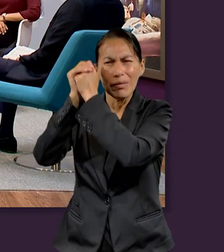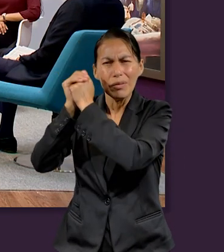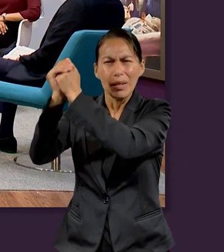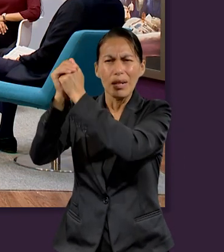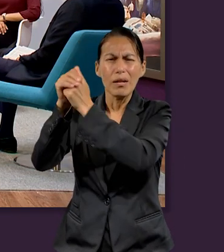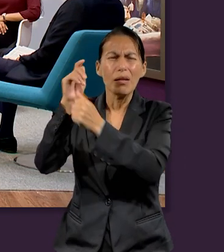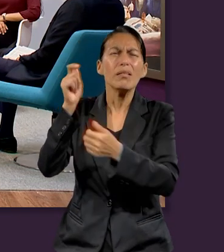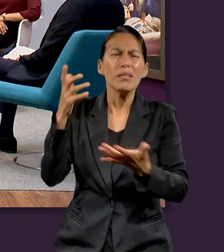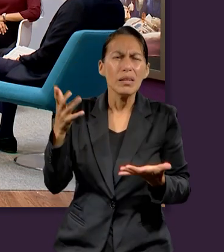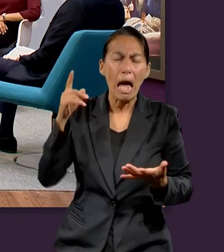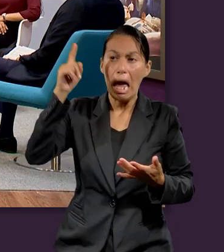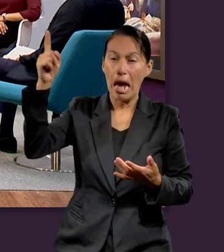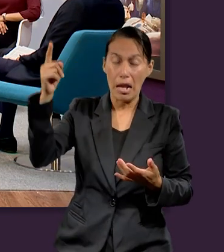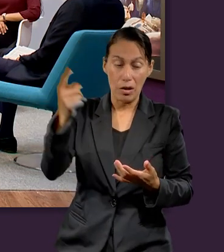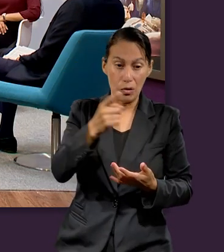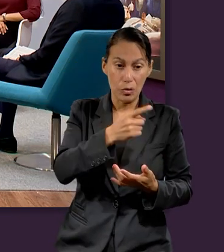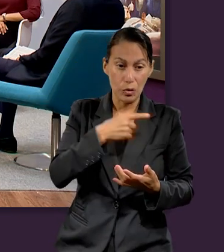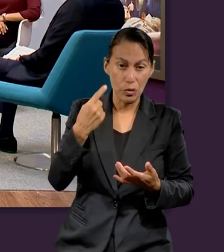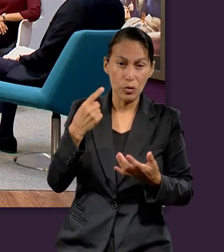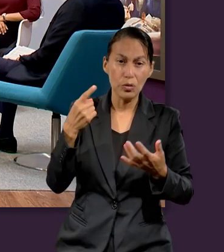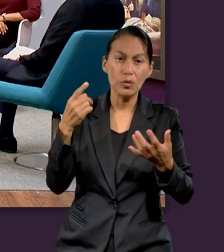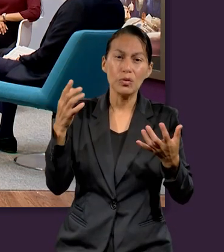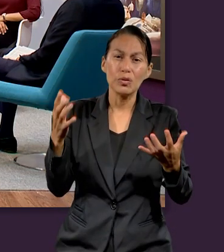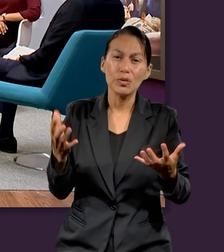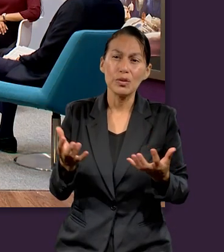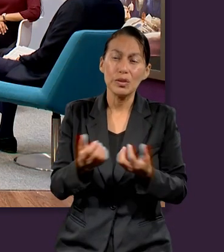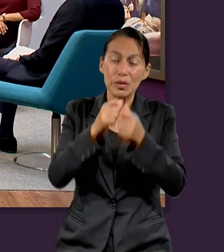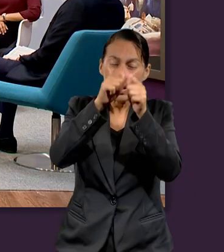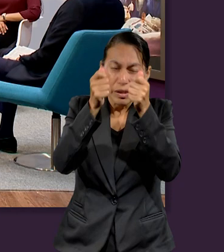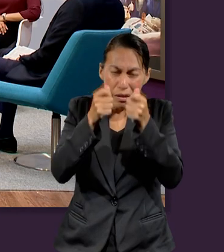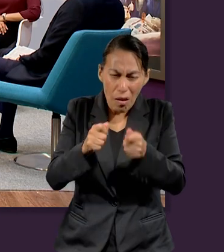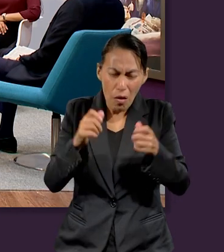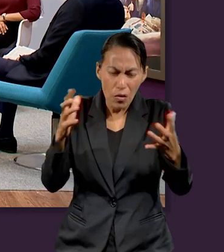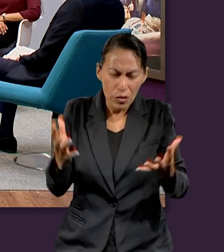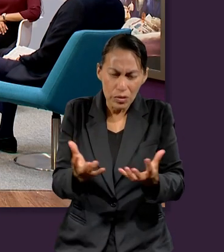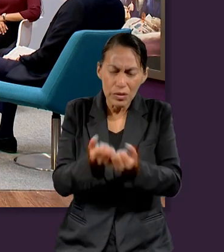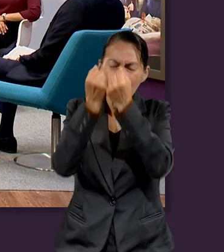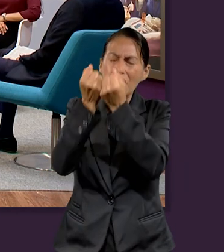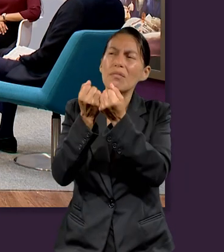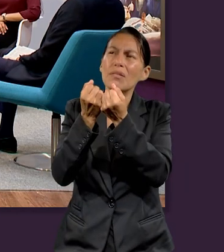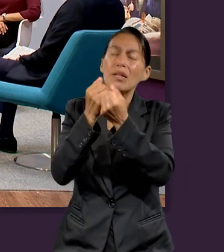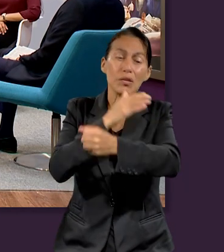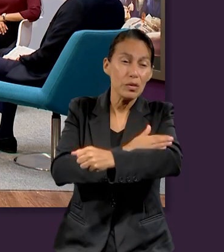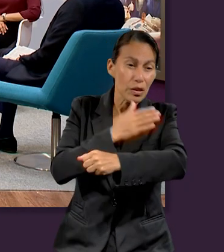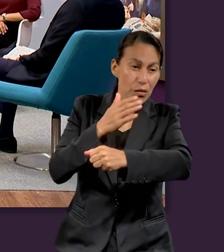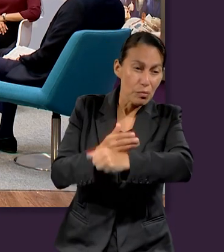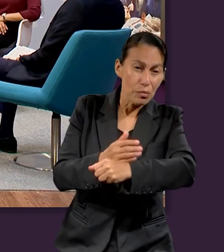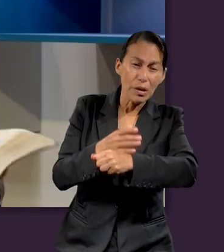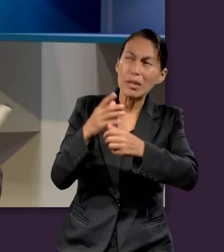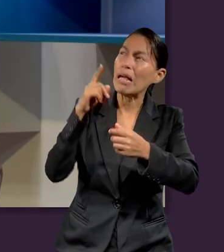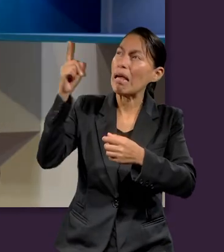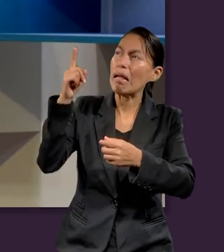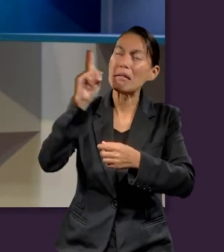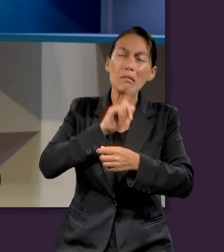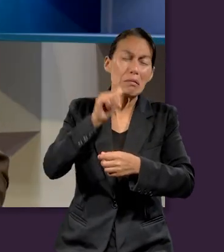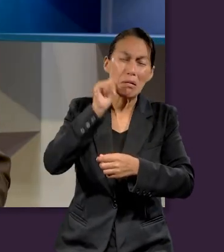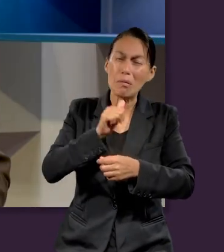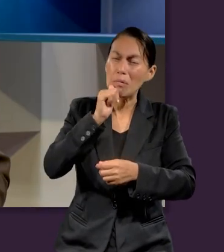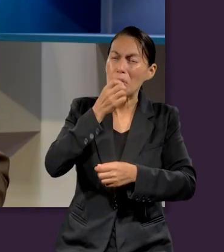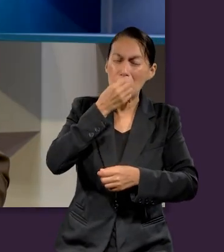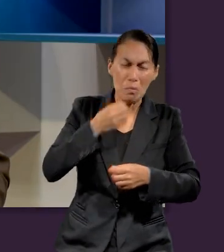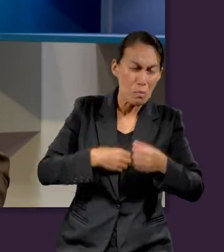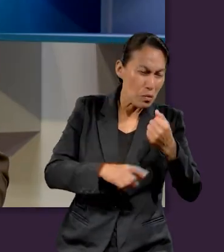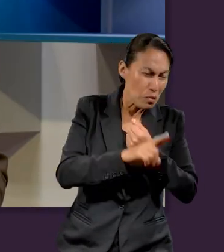Dios, porque es nuestro compañero en nuestras tribulaciones, en nuestras dificultades. Y para cerrar